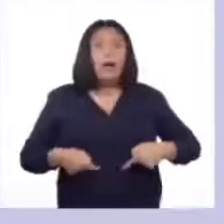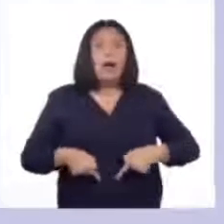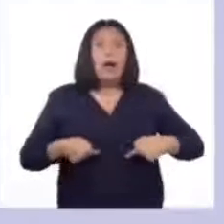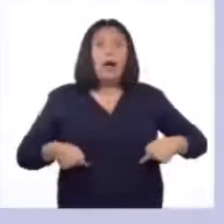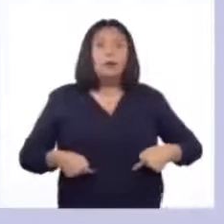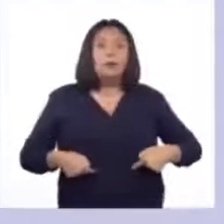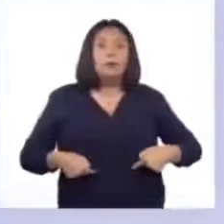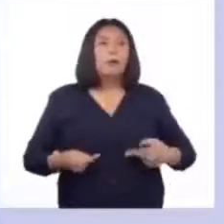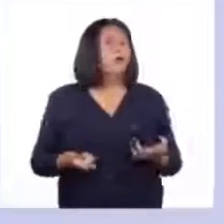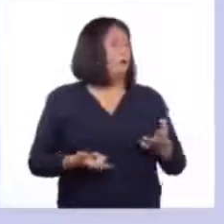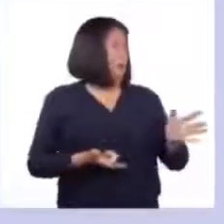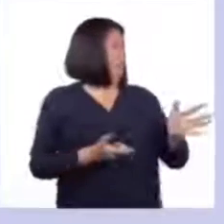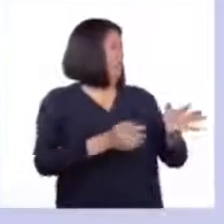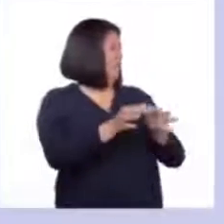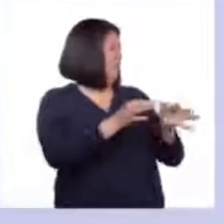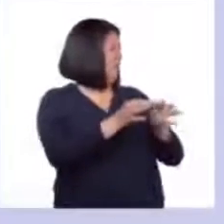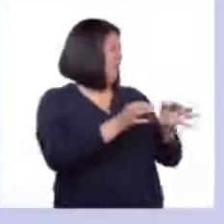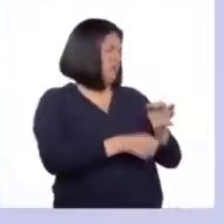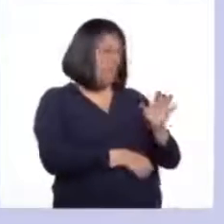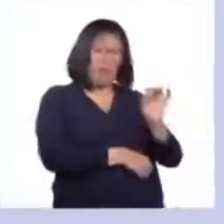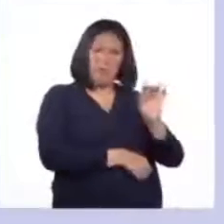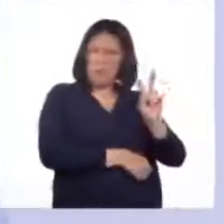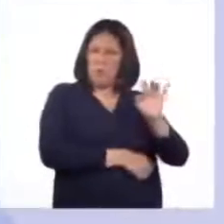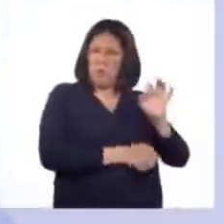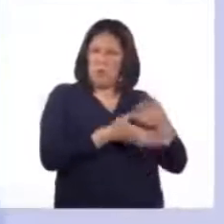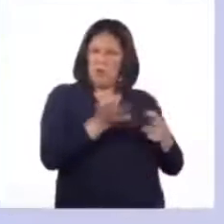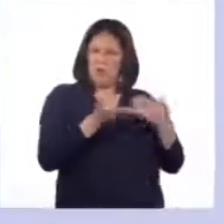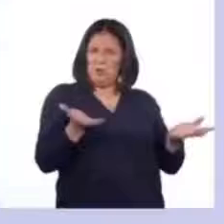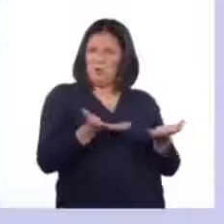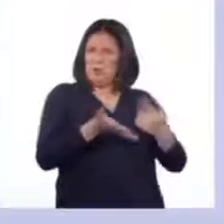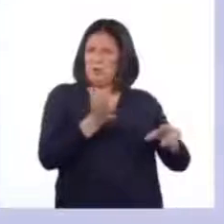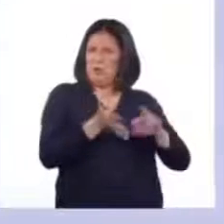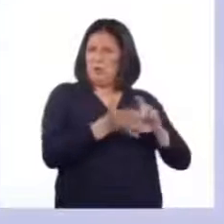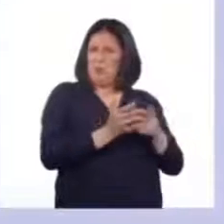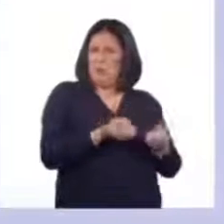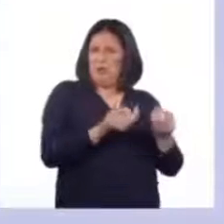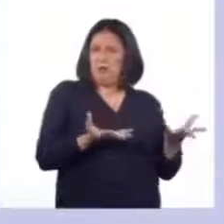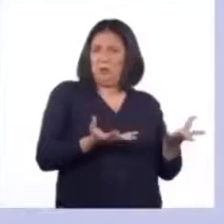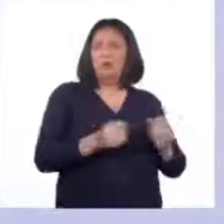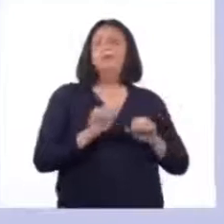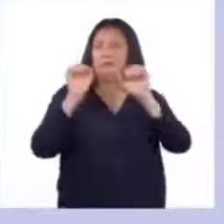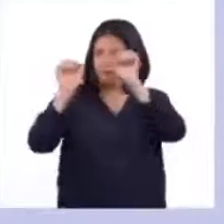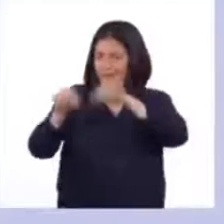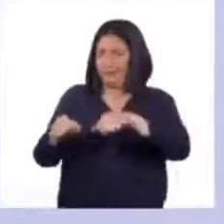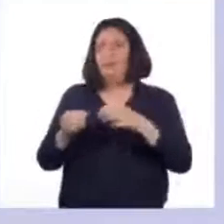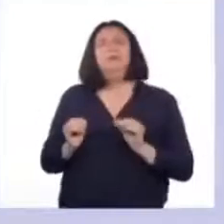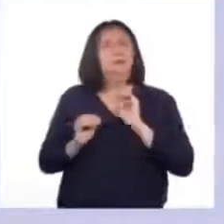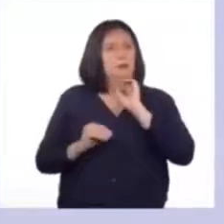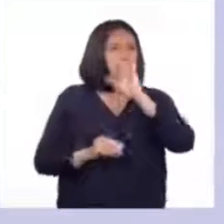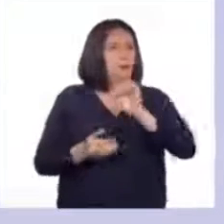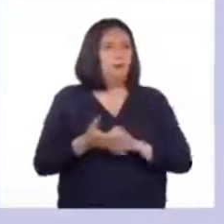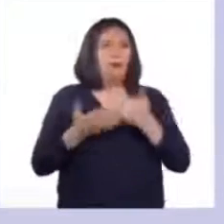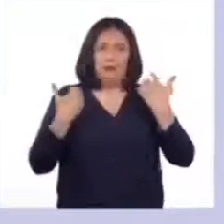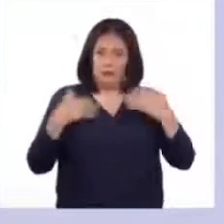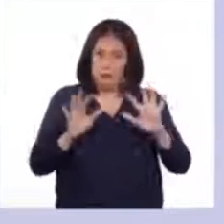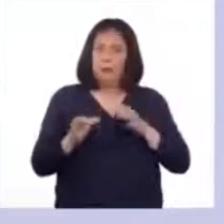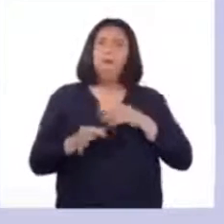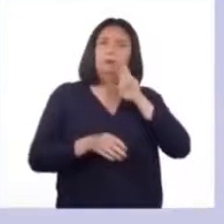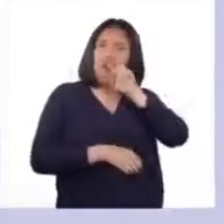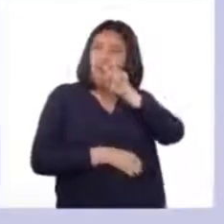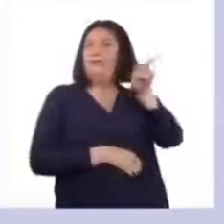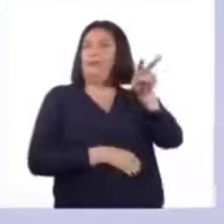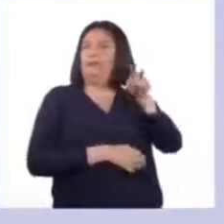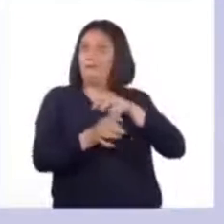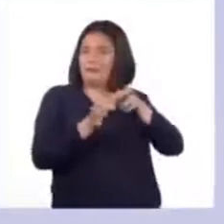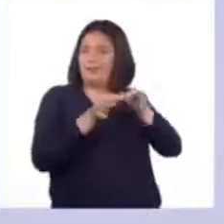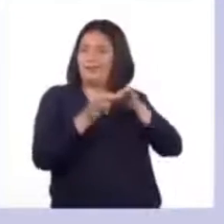sobre los ovarios? ¿Cuántos son? ¿Dónde se ubican exactamente? Por supuesto, Patricia. Vamos a verlo para poder